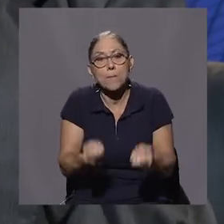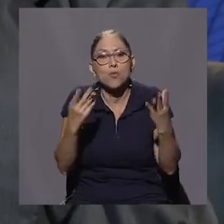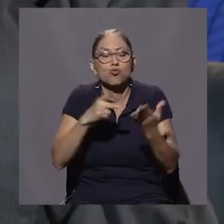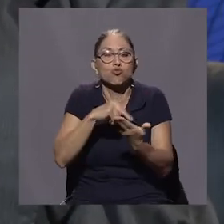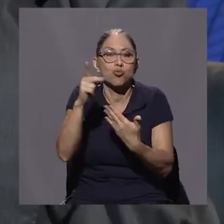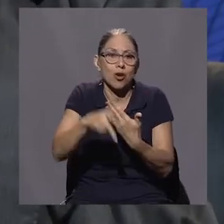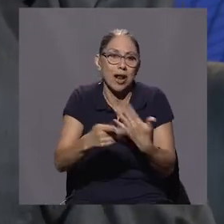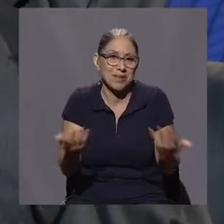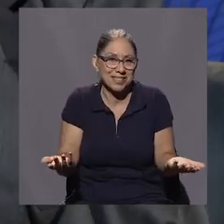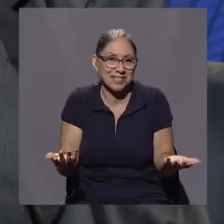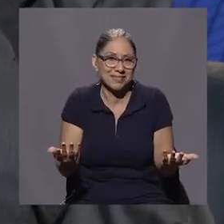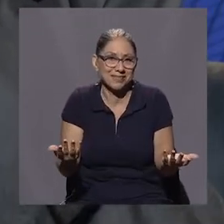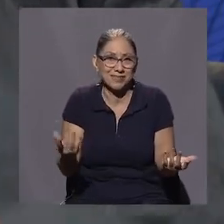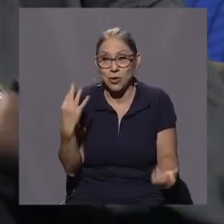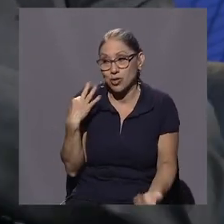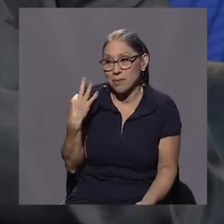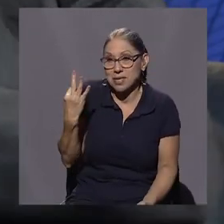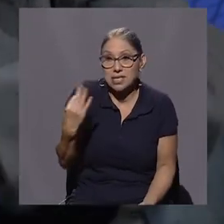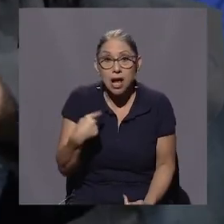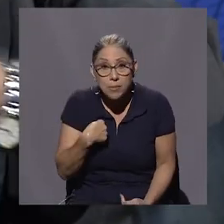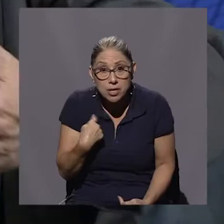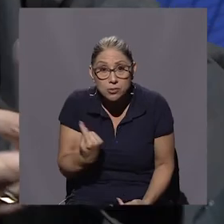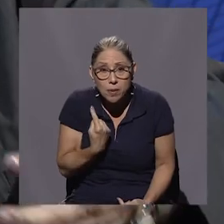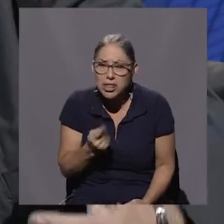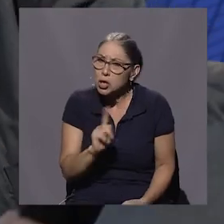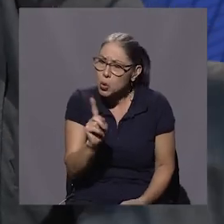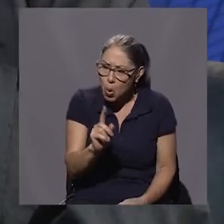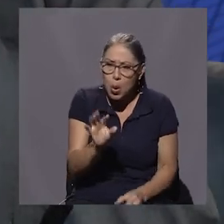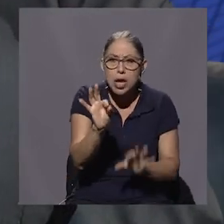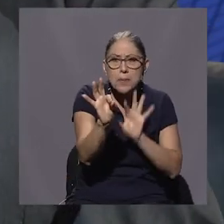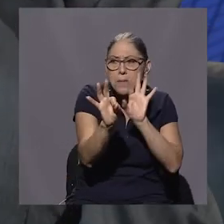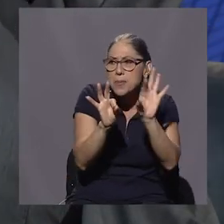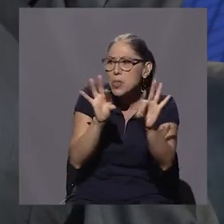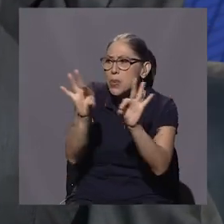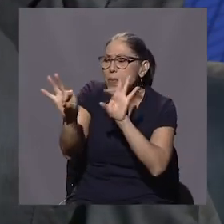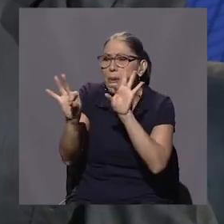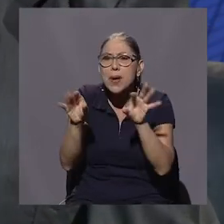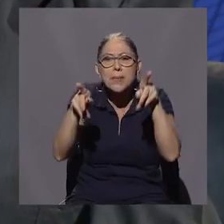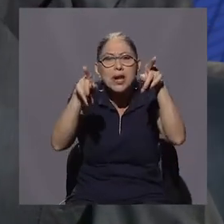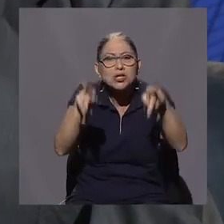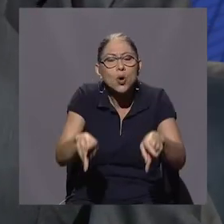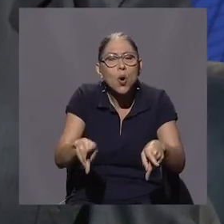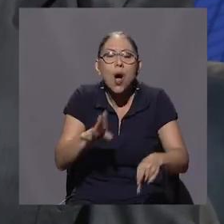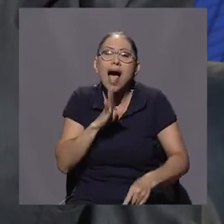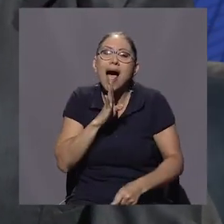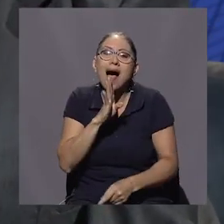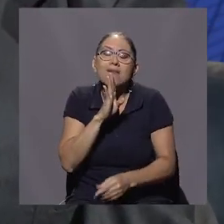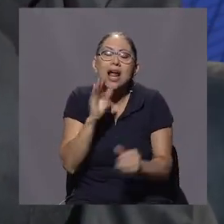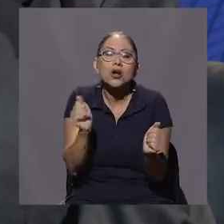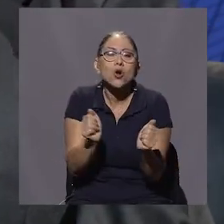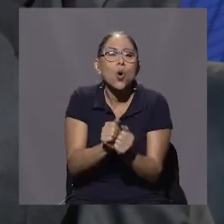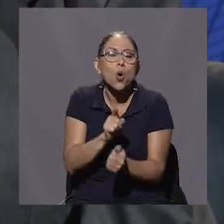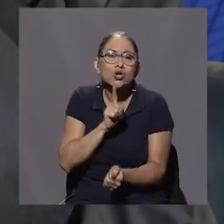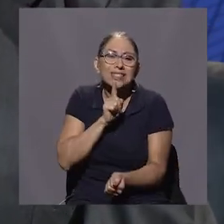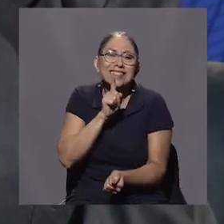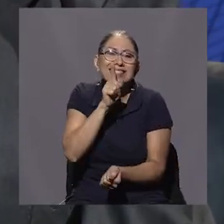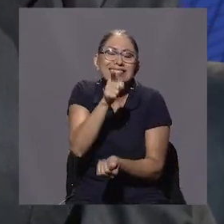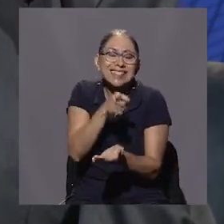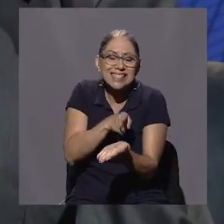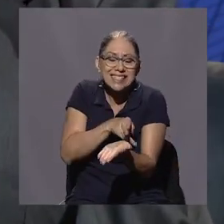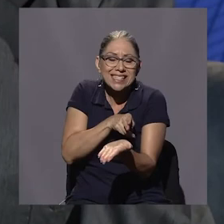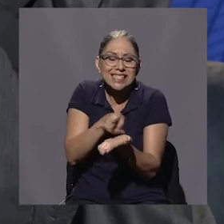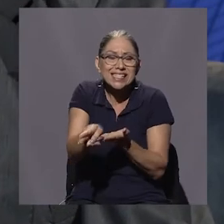programas donde nos inviten, no a mí, a muchos otros, a hablar con sinceridad, sin